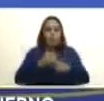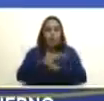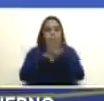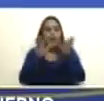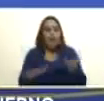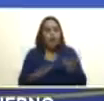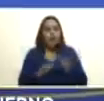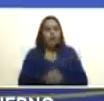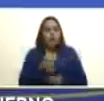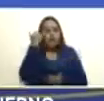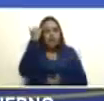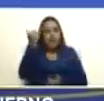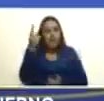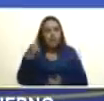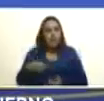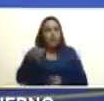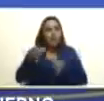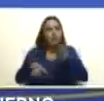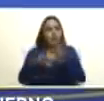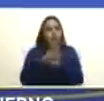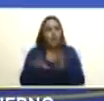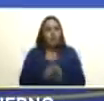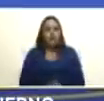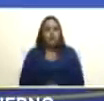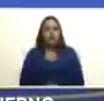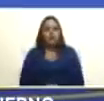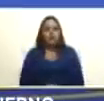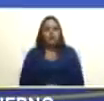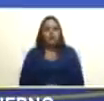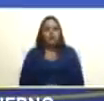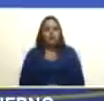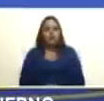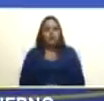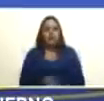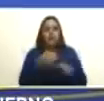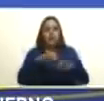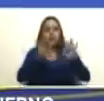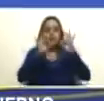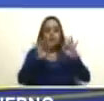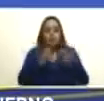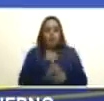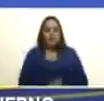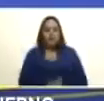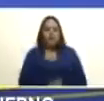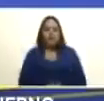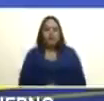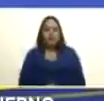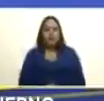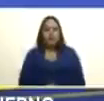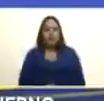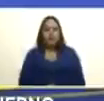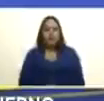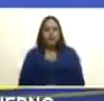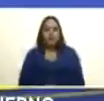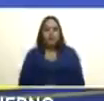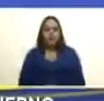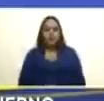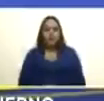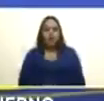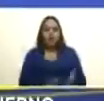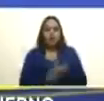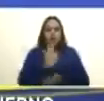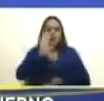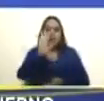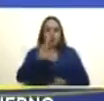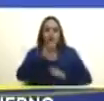conceptual jurídico fino sobre los 5 aspectos que se debatieron